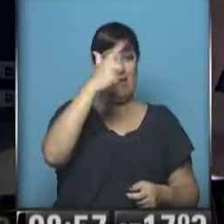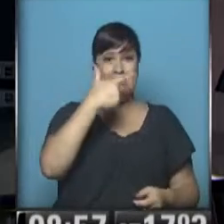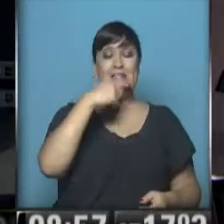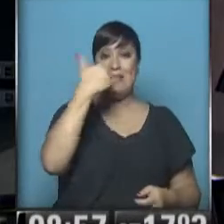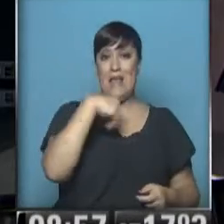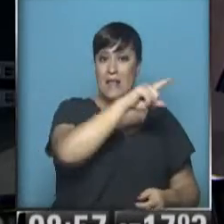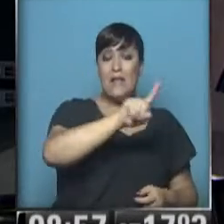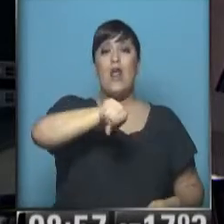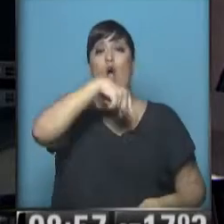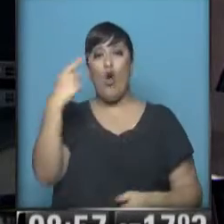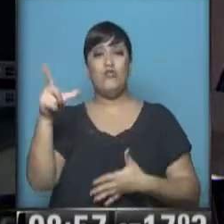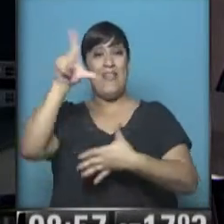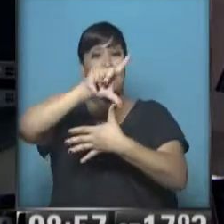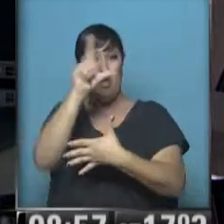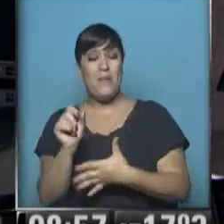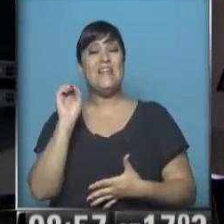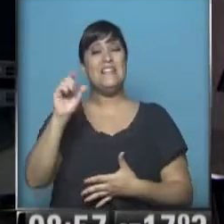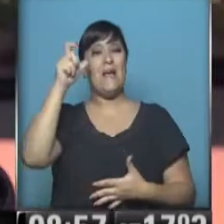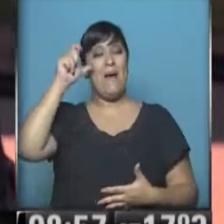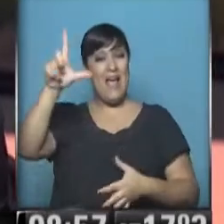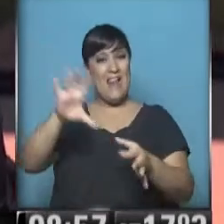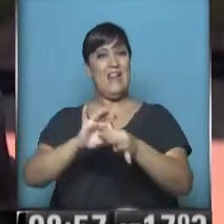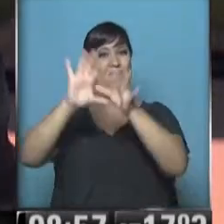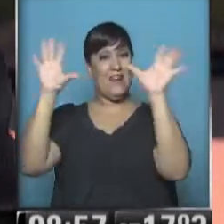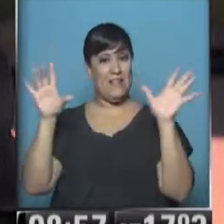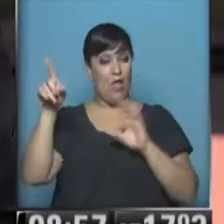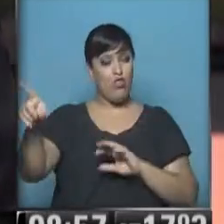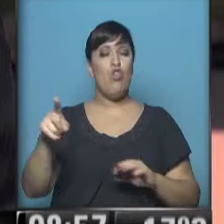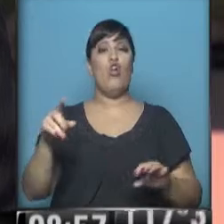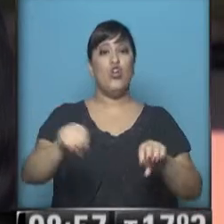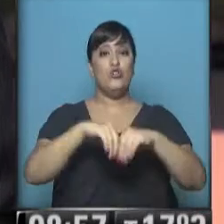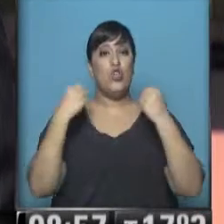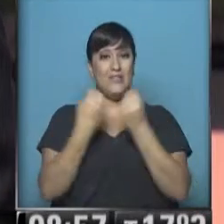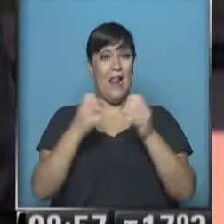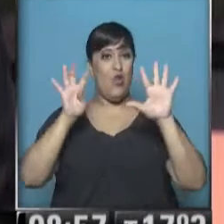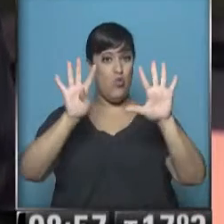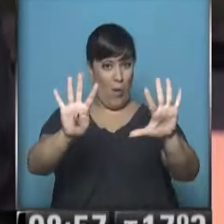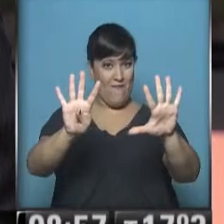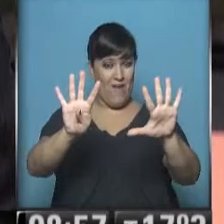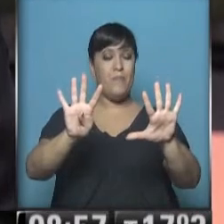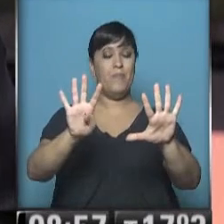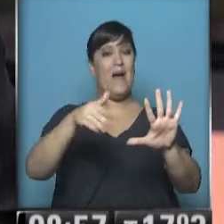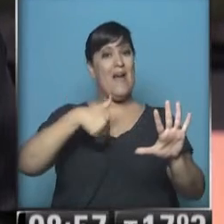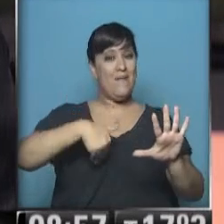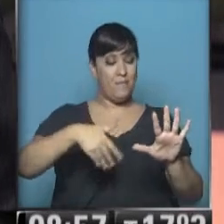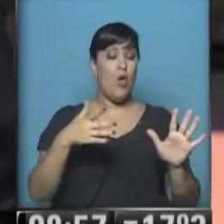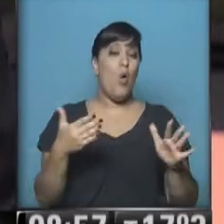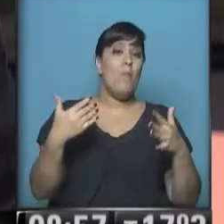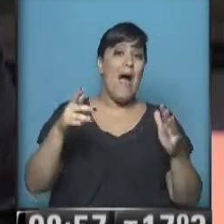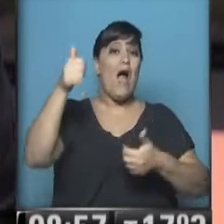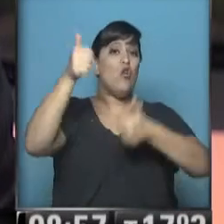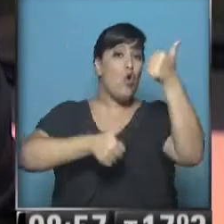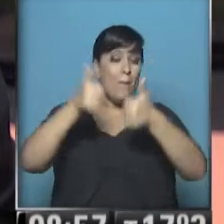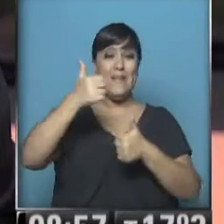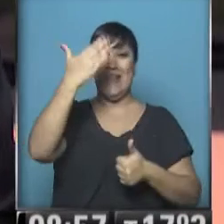Venezuela, porque es la otra latinoamericana. Se conocieron efectivamente las nueve películas preseleccionadas, Lourdes, que van a estar compitiendo el